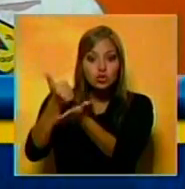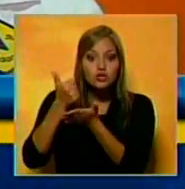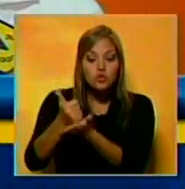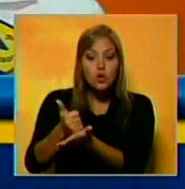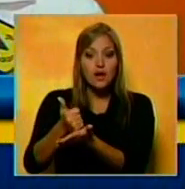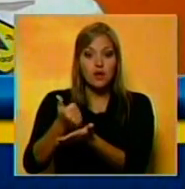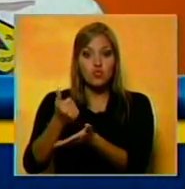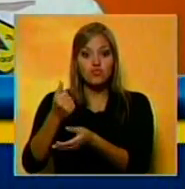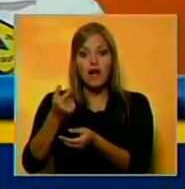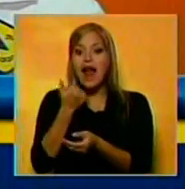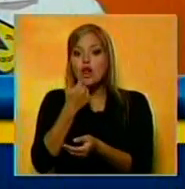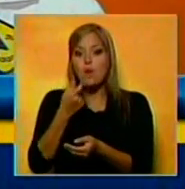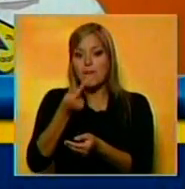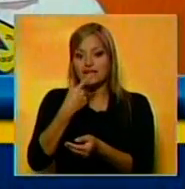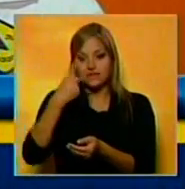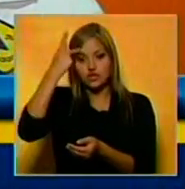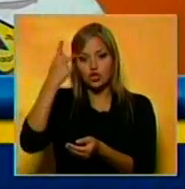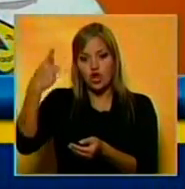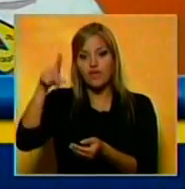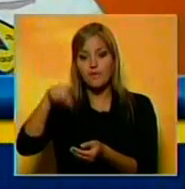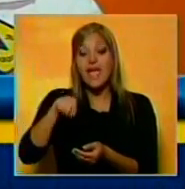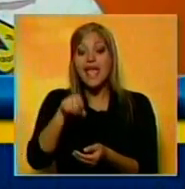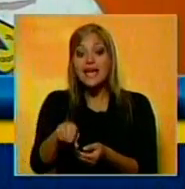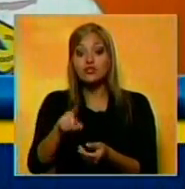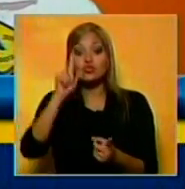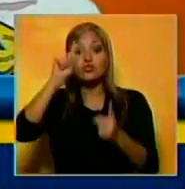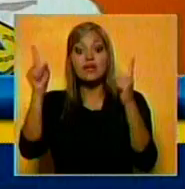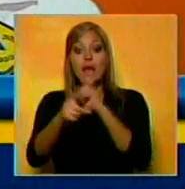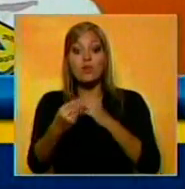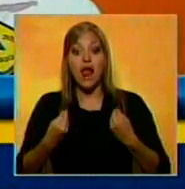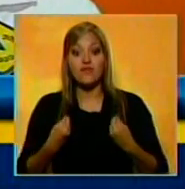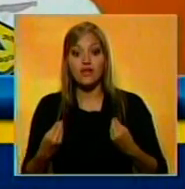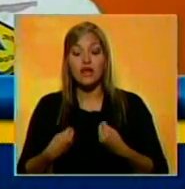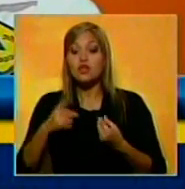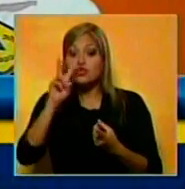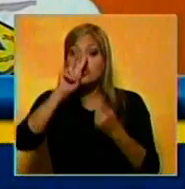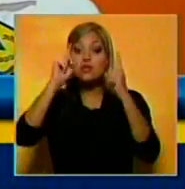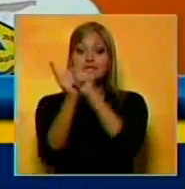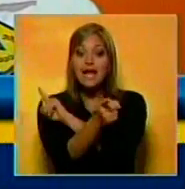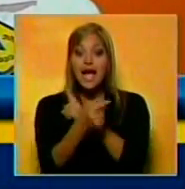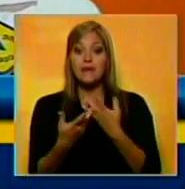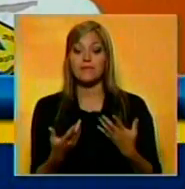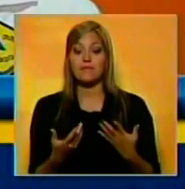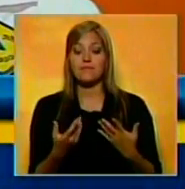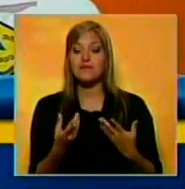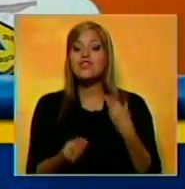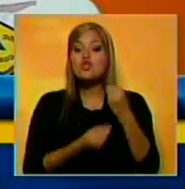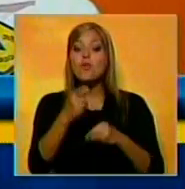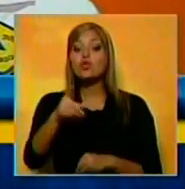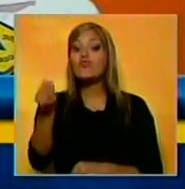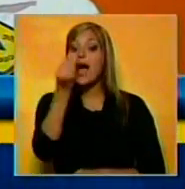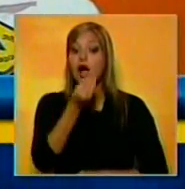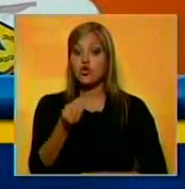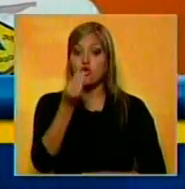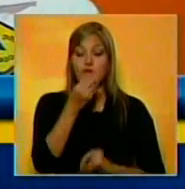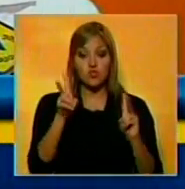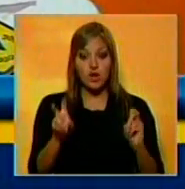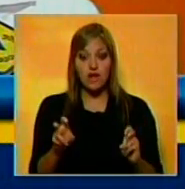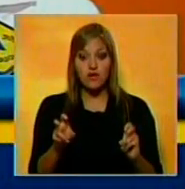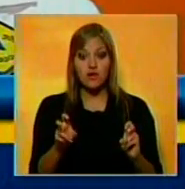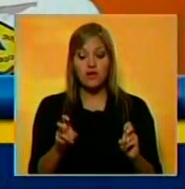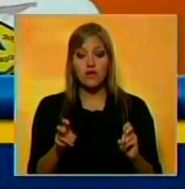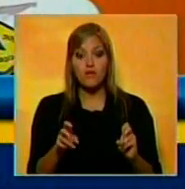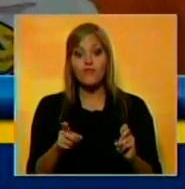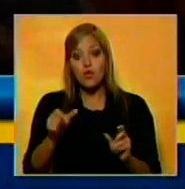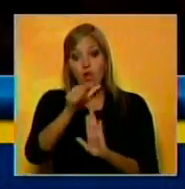psiquiátrica. Porque esta cirugía representa un cambio de vida. Le estamos modificando su forma de comer, su forma de alimentarse